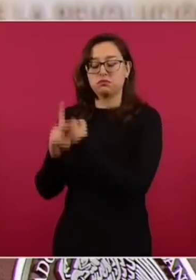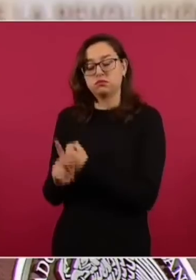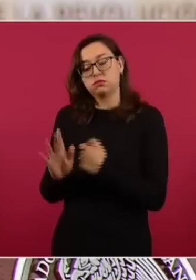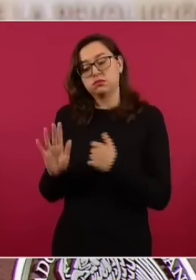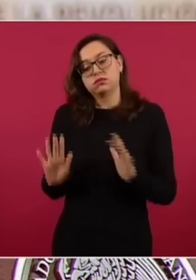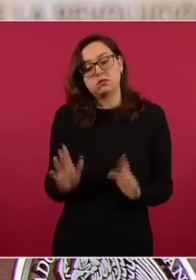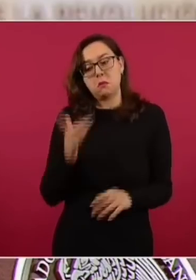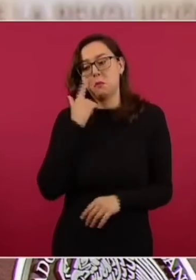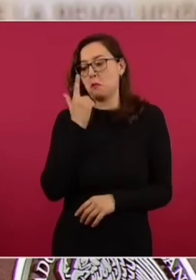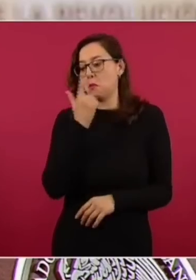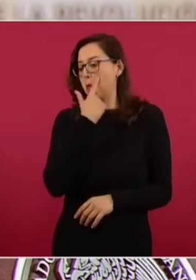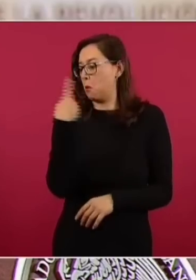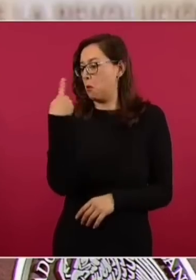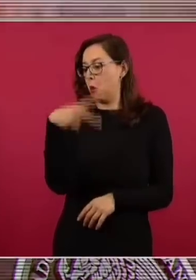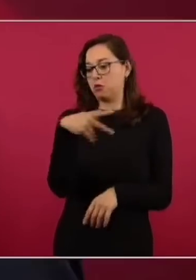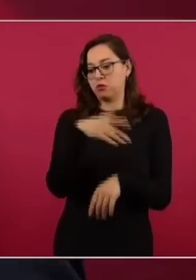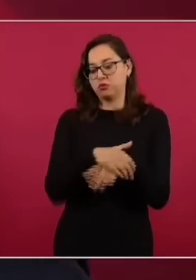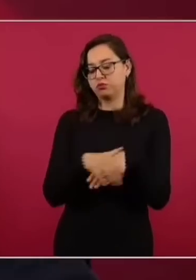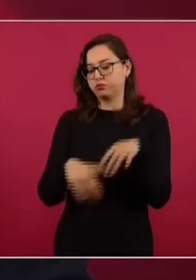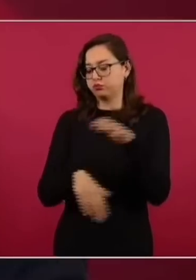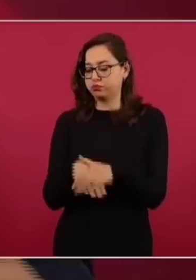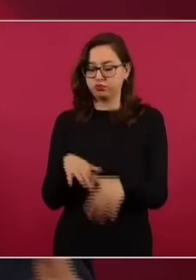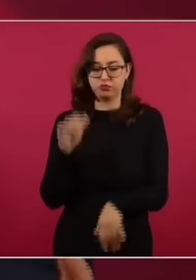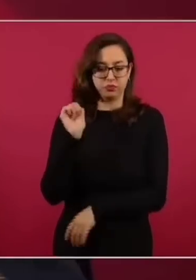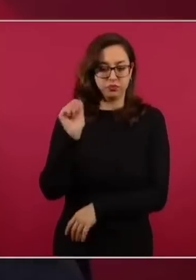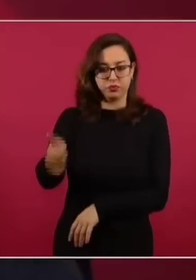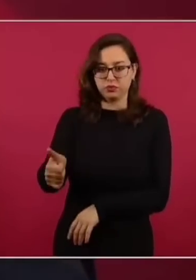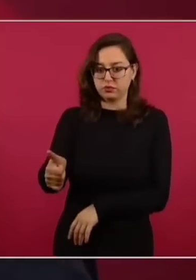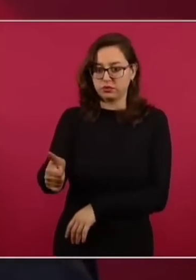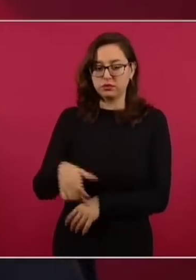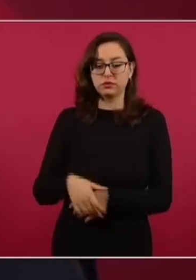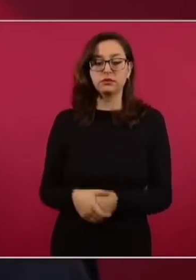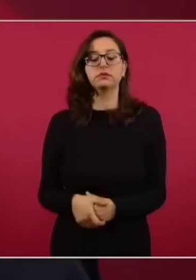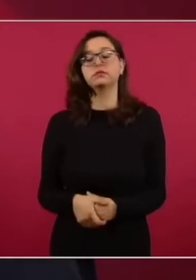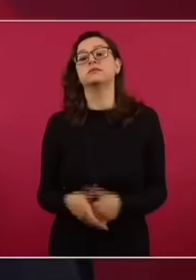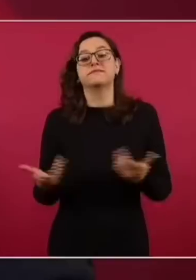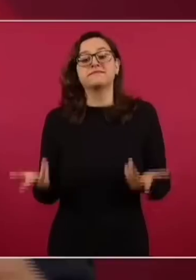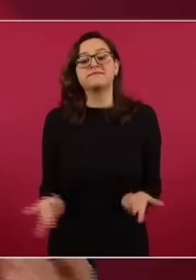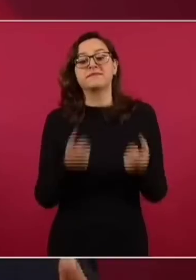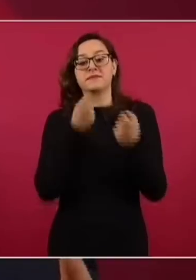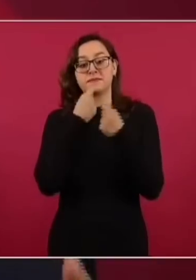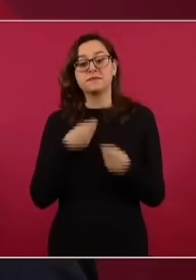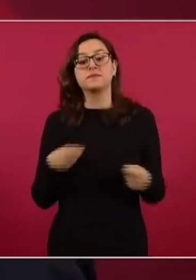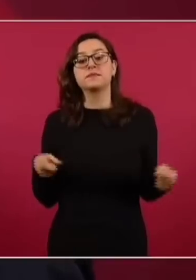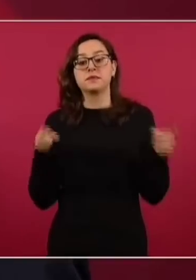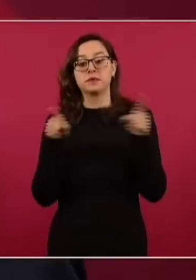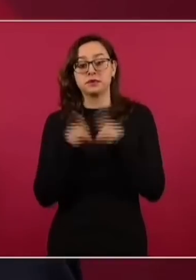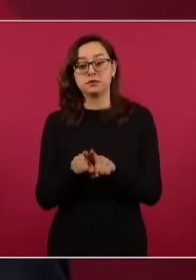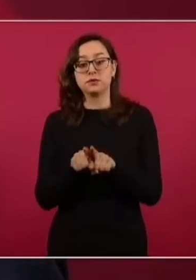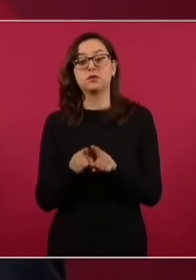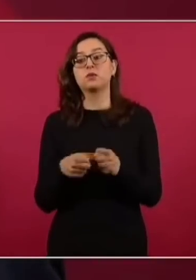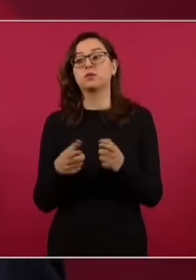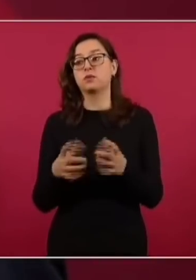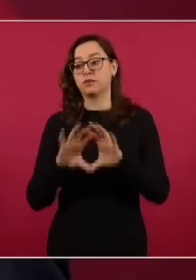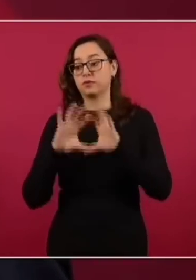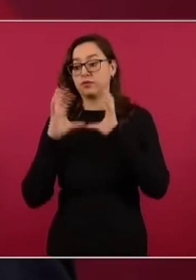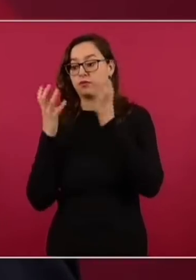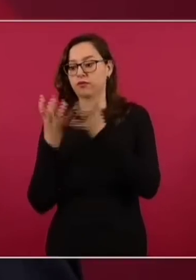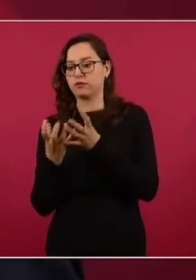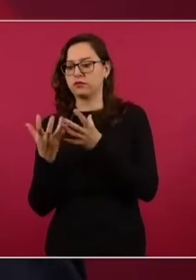y se están integrando desde hace algún tiempo